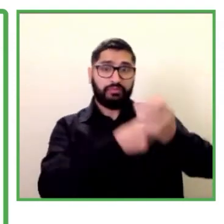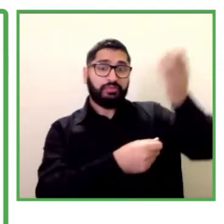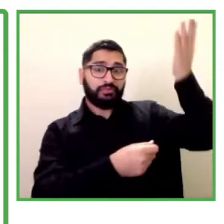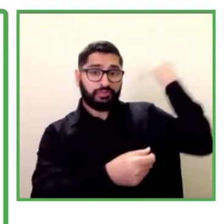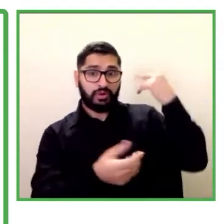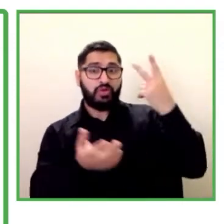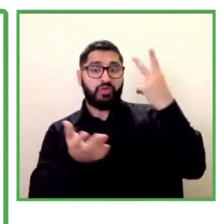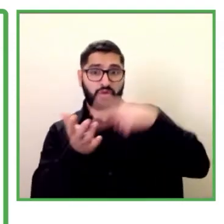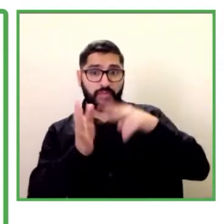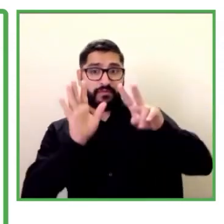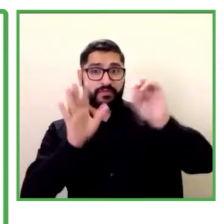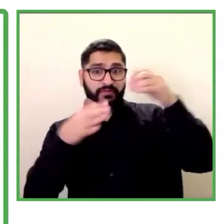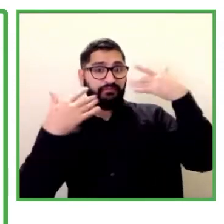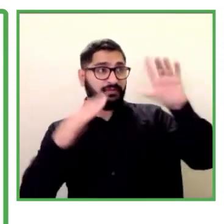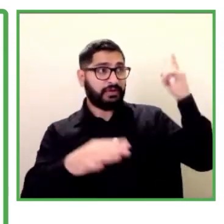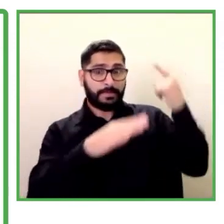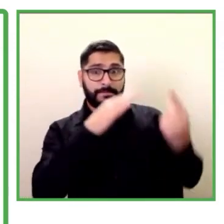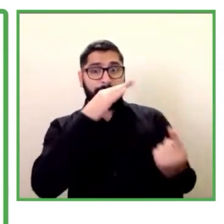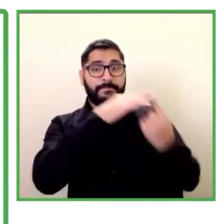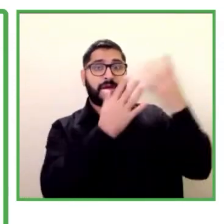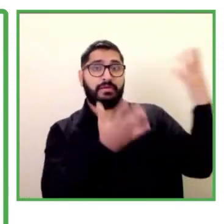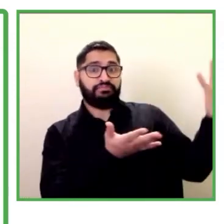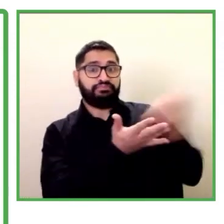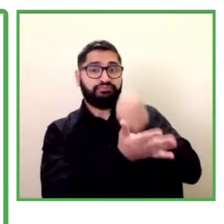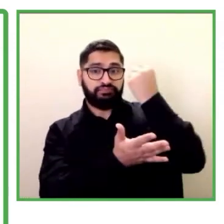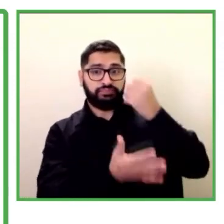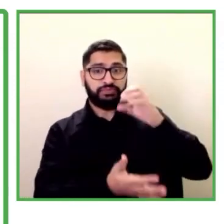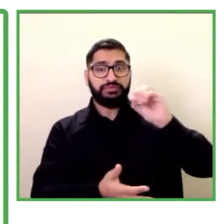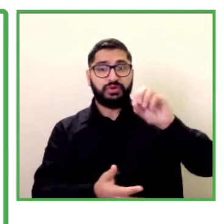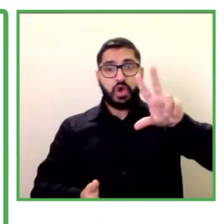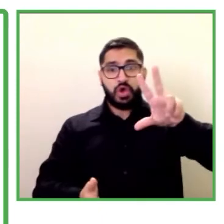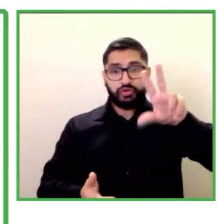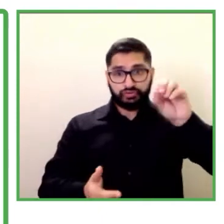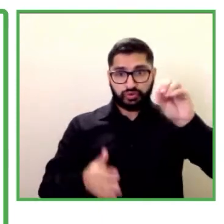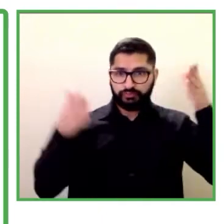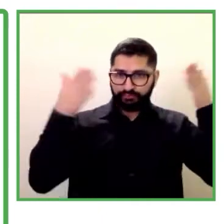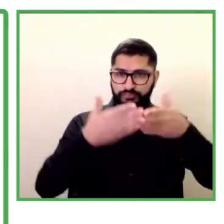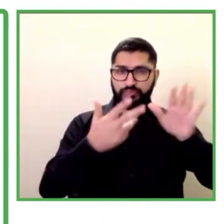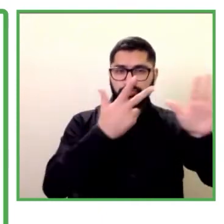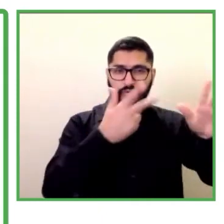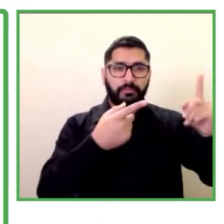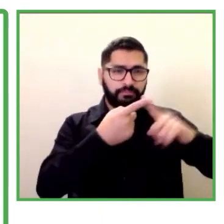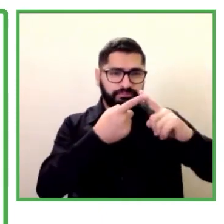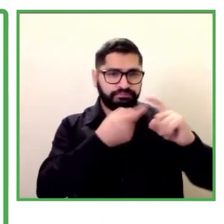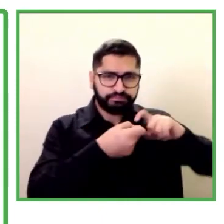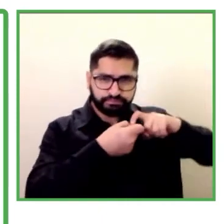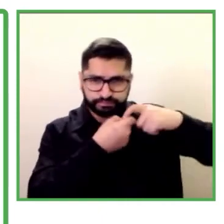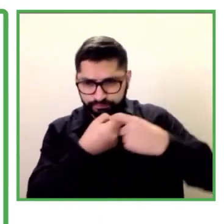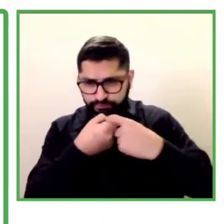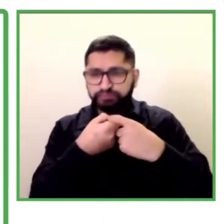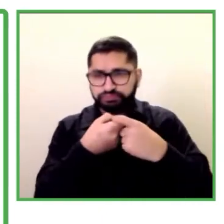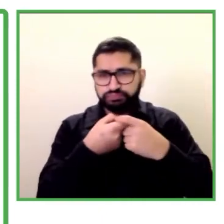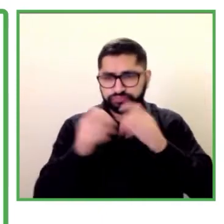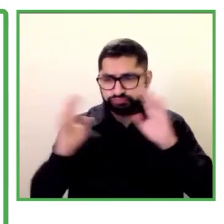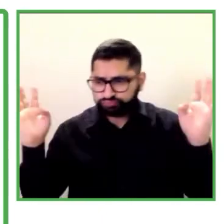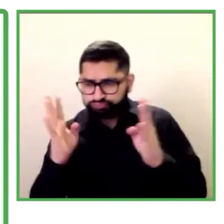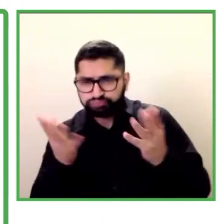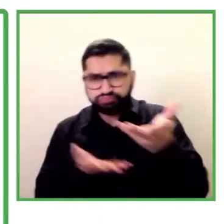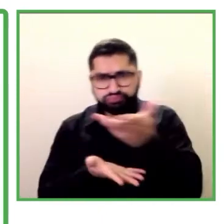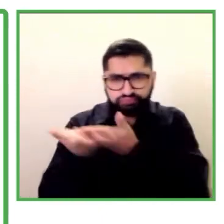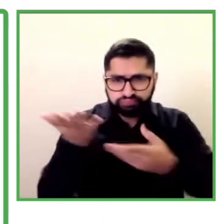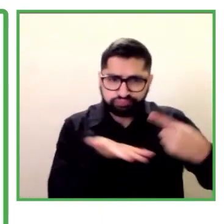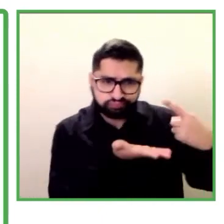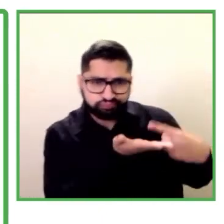empresas participantes de las cuales 51 fueron reconocidas con el distintivo Entrale es un distintivo de empresa